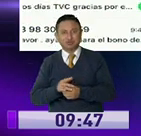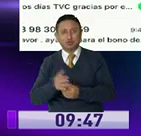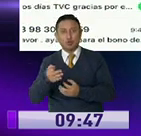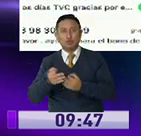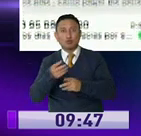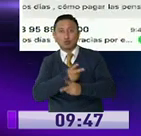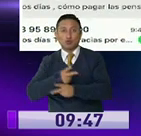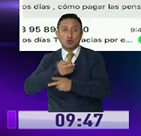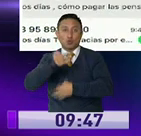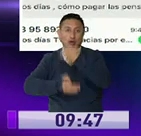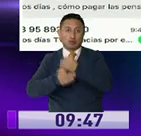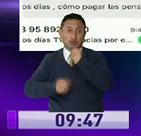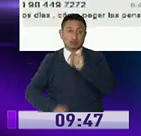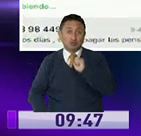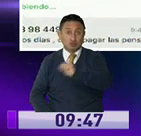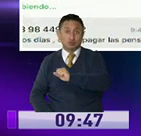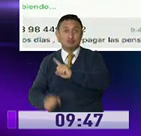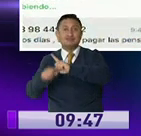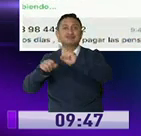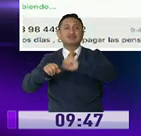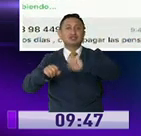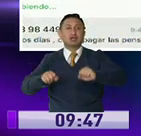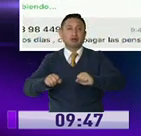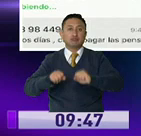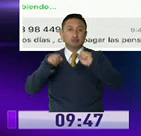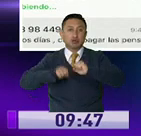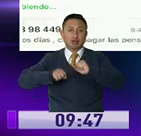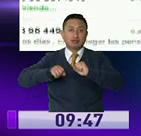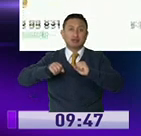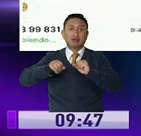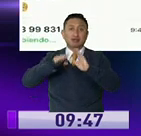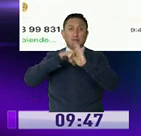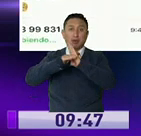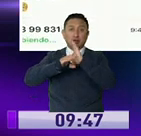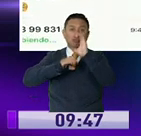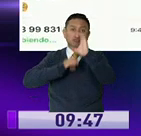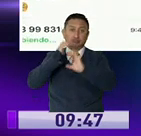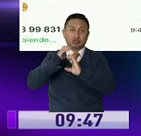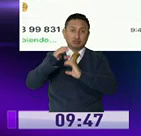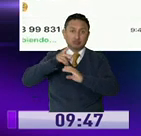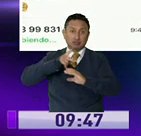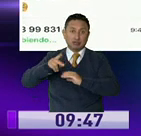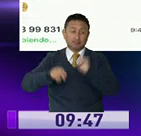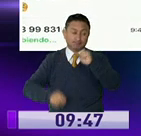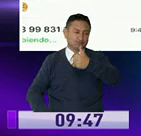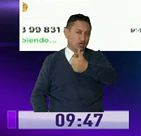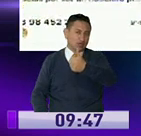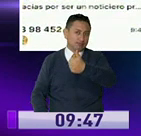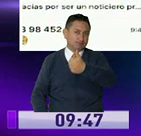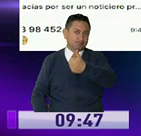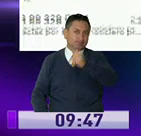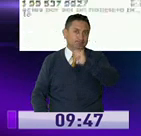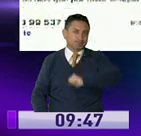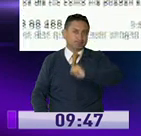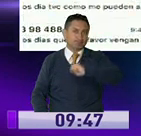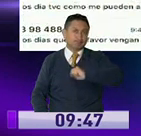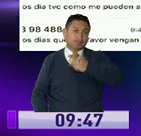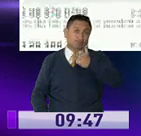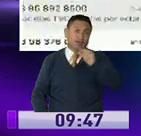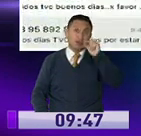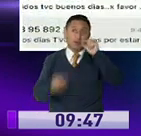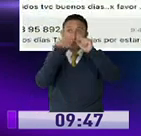Ajá, tienen que establecer algún sistema para hacer las transferencias de depósito. Totalmente válido. sea, hay que abrir una